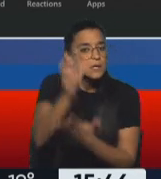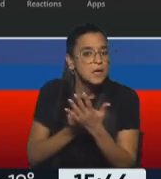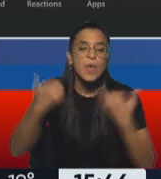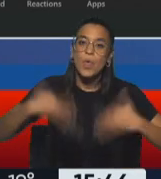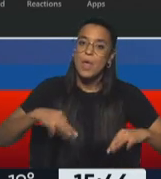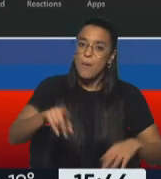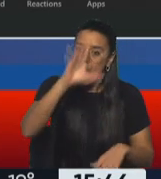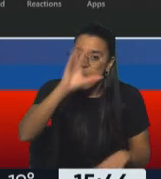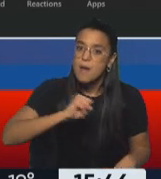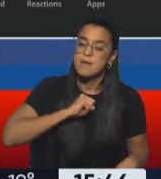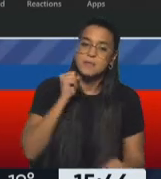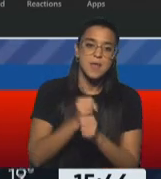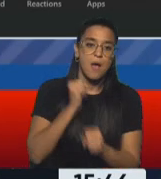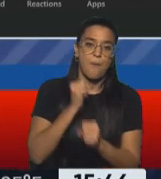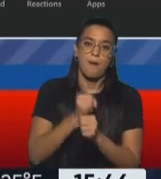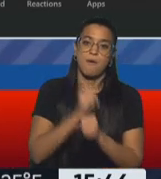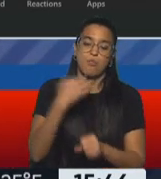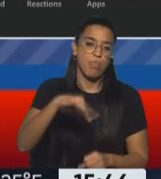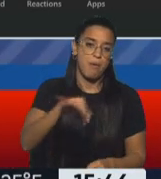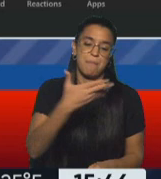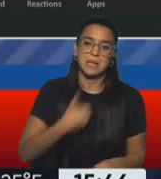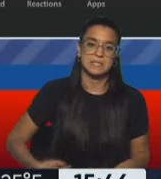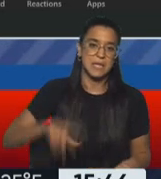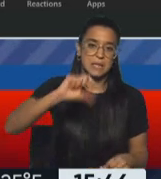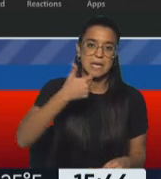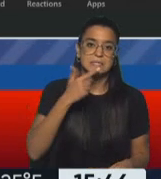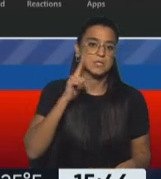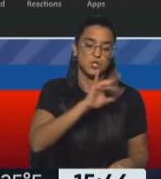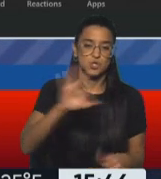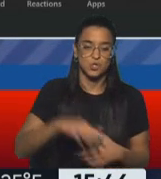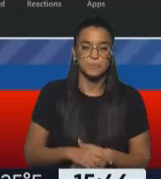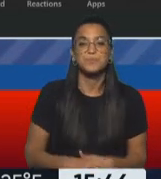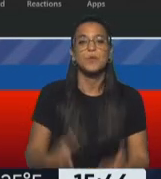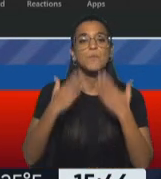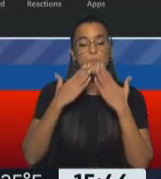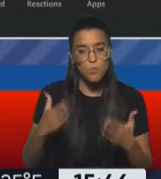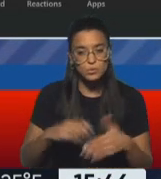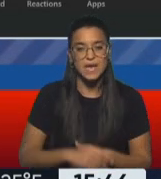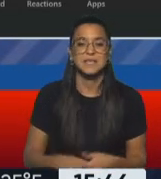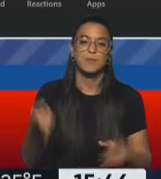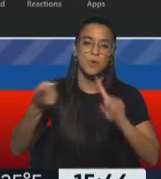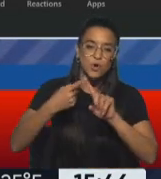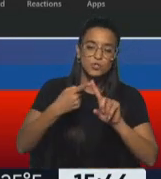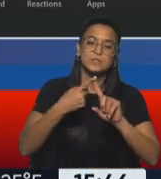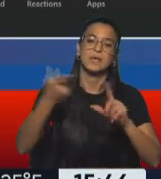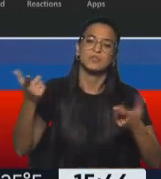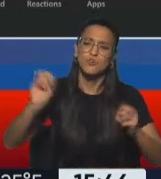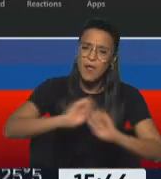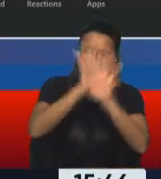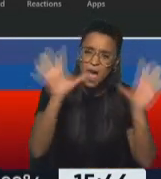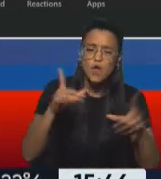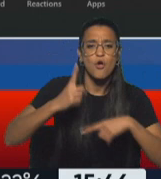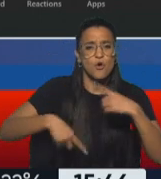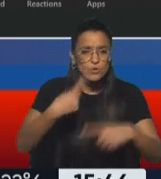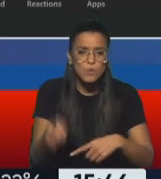el reto, el trabajo que tiene que tener el presidente Pedro Castillo. Rocío, muchas gracias por la comunicación, ha sido muy clara, y vamos a